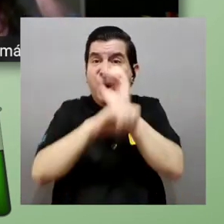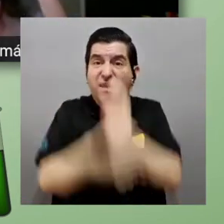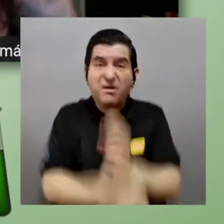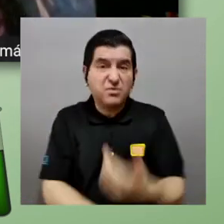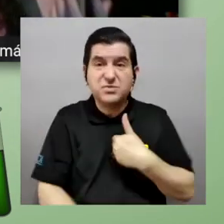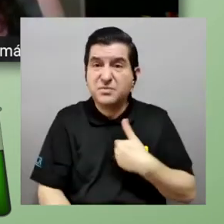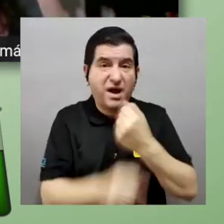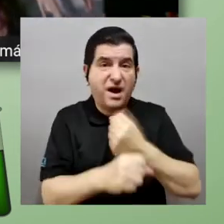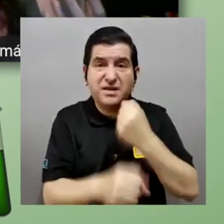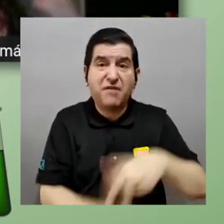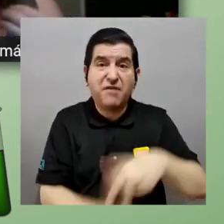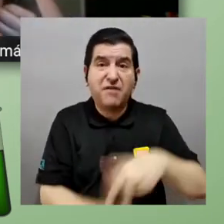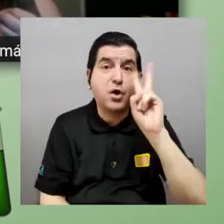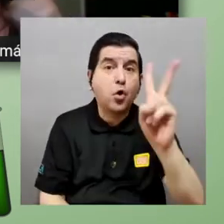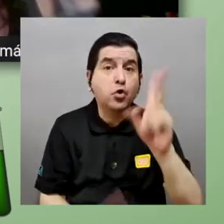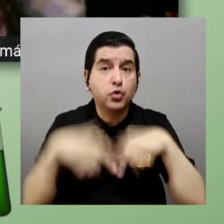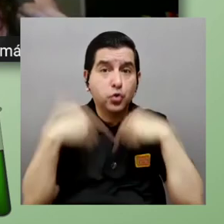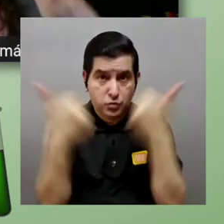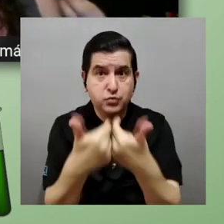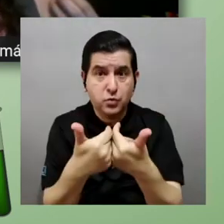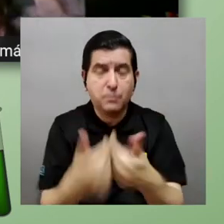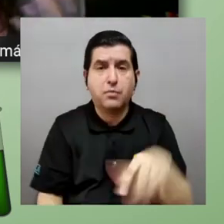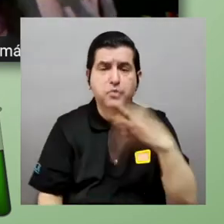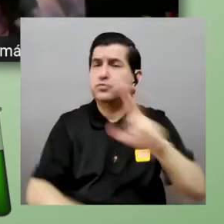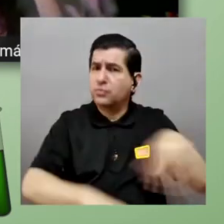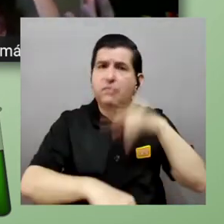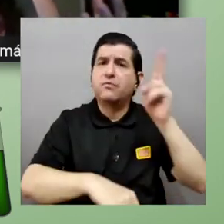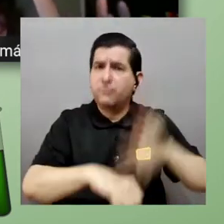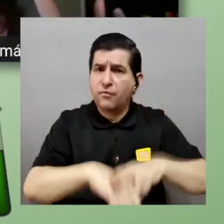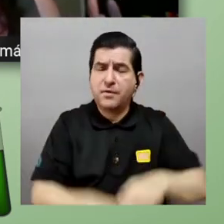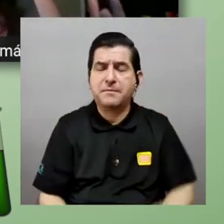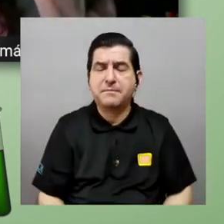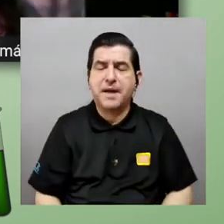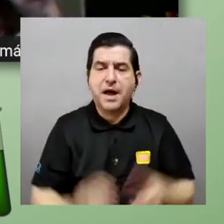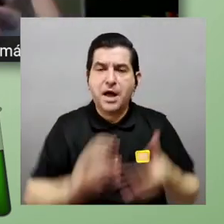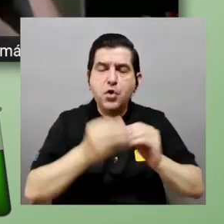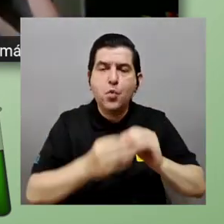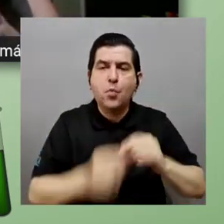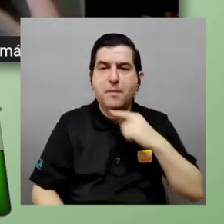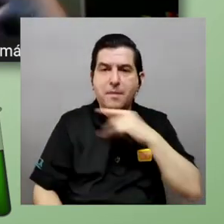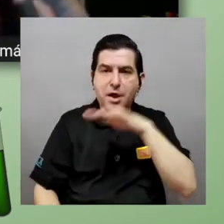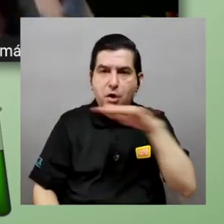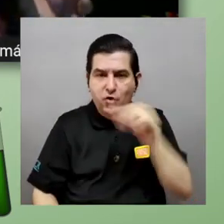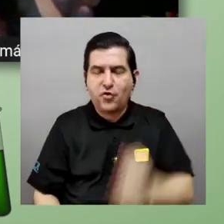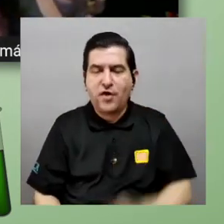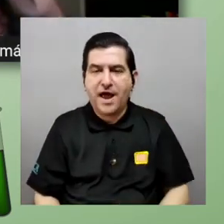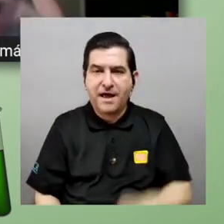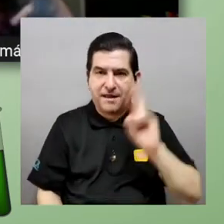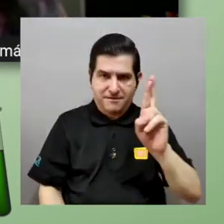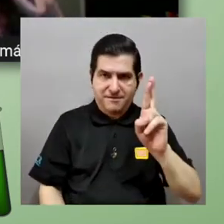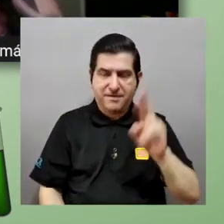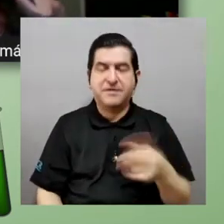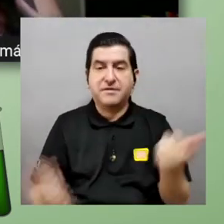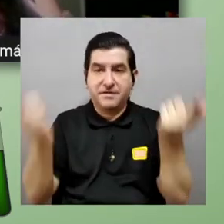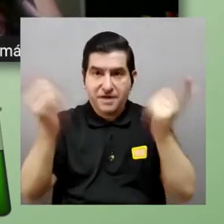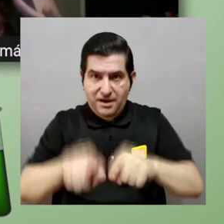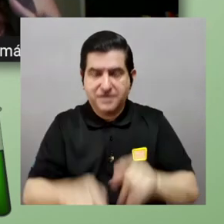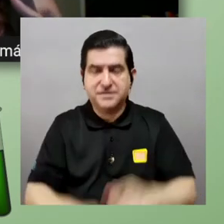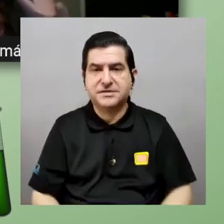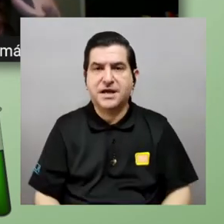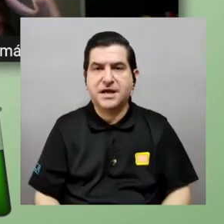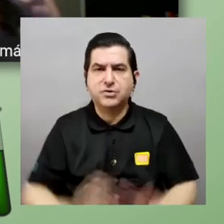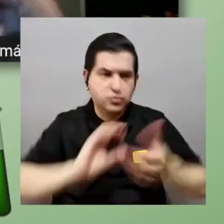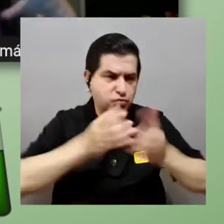ya estamos acostumbrados a trabajar con al menos dos de ellos de una forma bastante usual que son los números reales con el cual hacemos un montón de